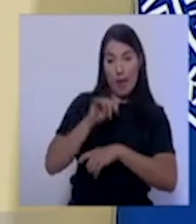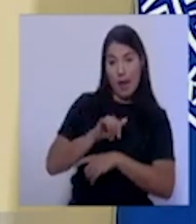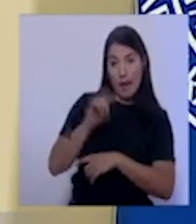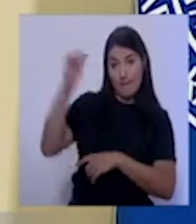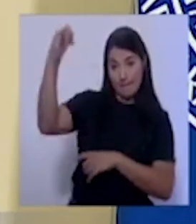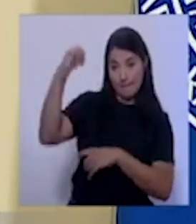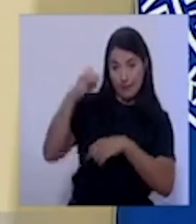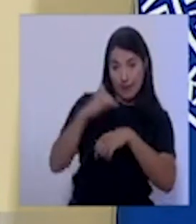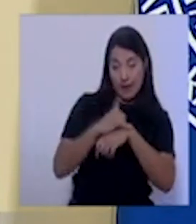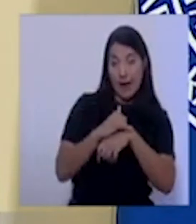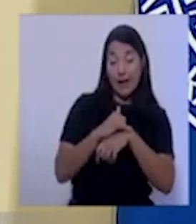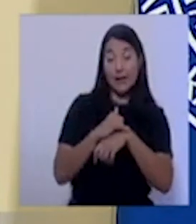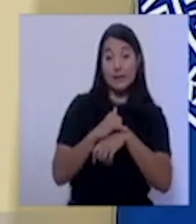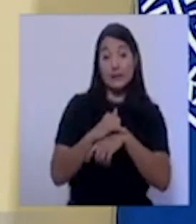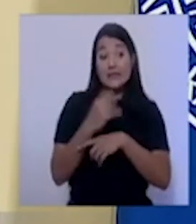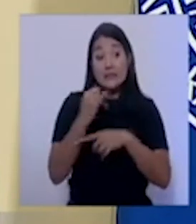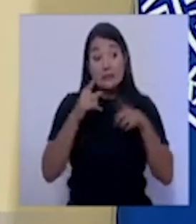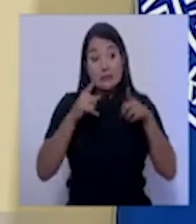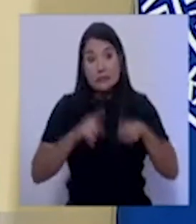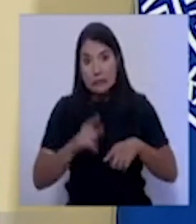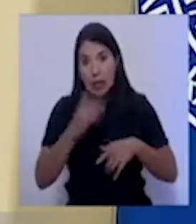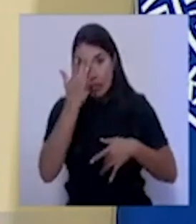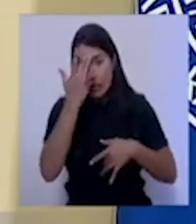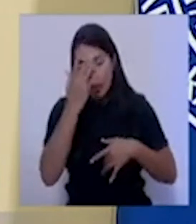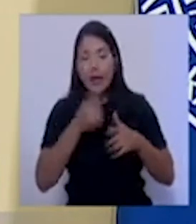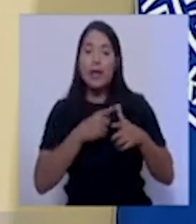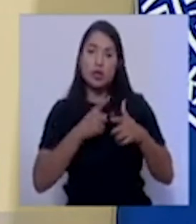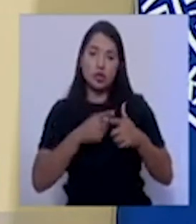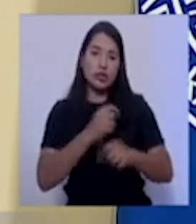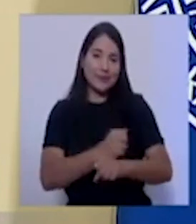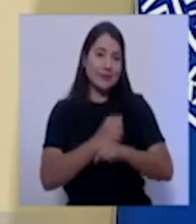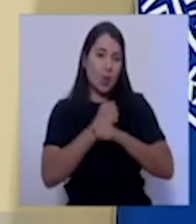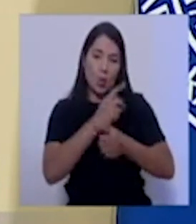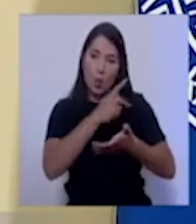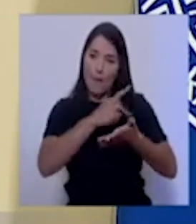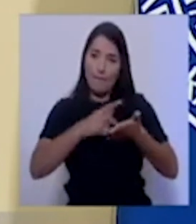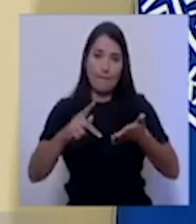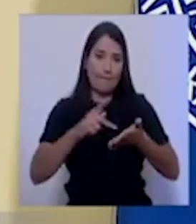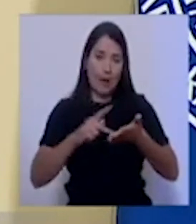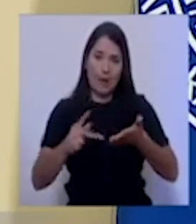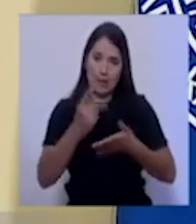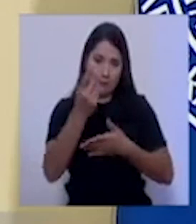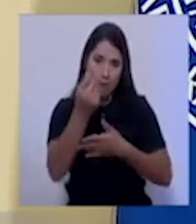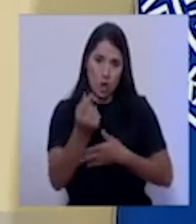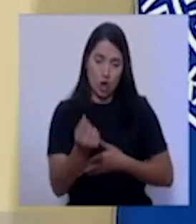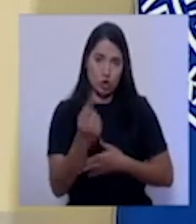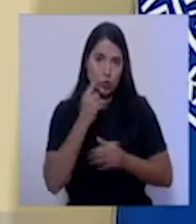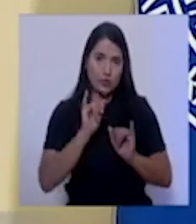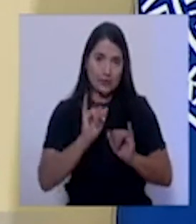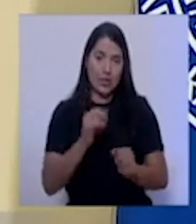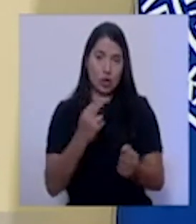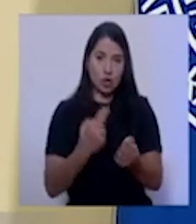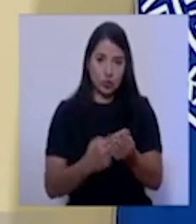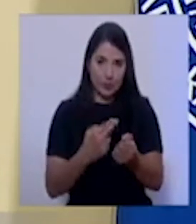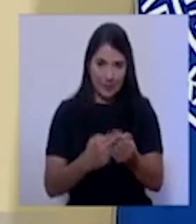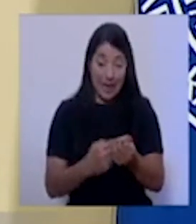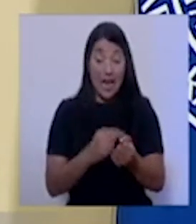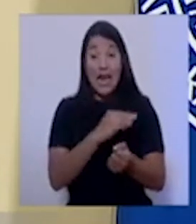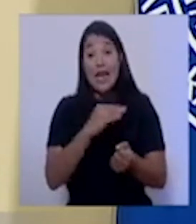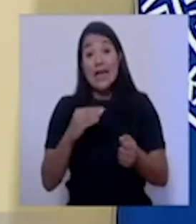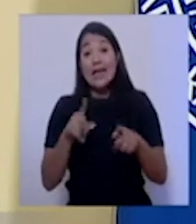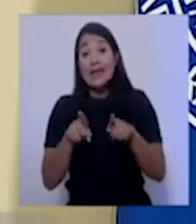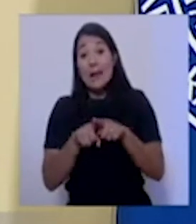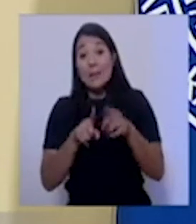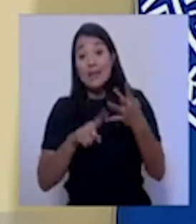eventuales gastos de hospitalización e internamiento en caso de contagio y alojamiento en caso de